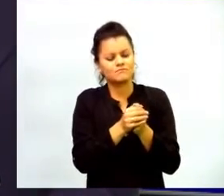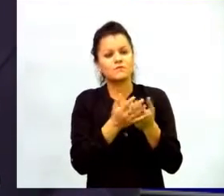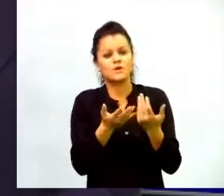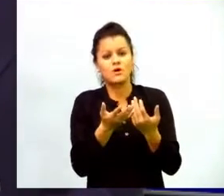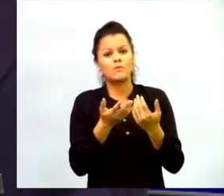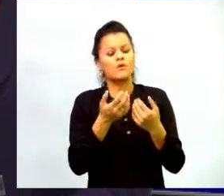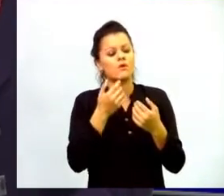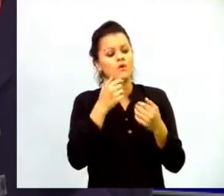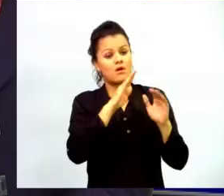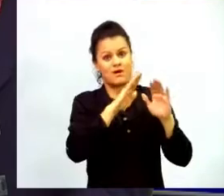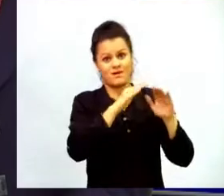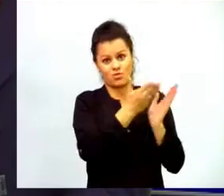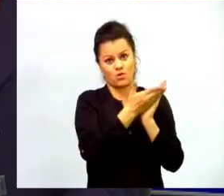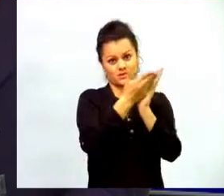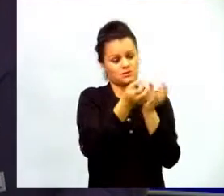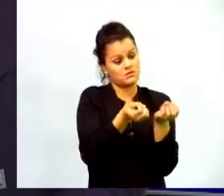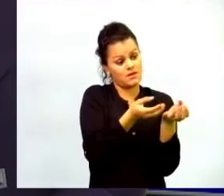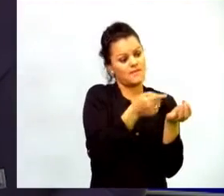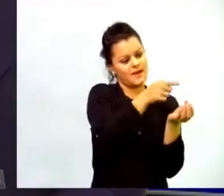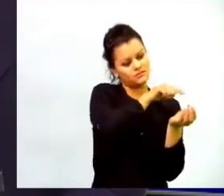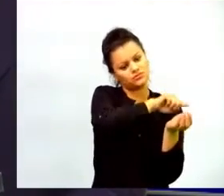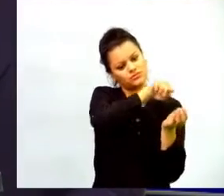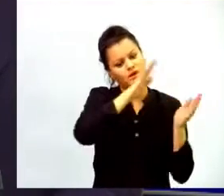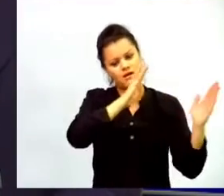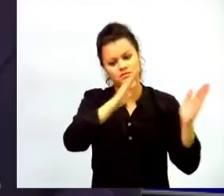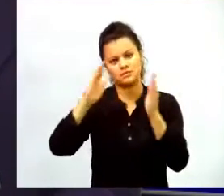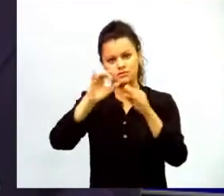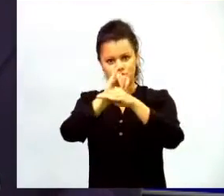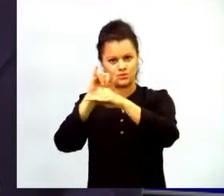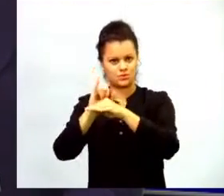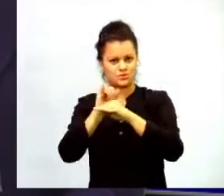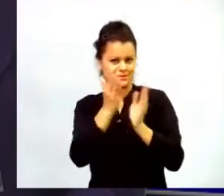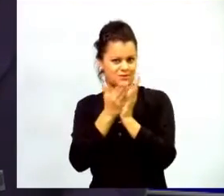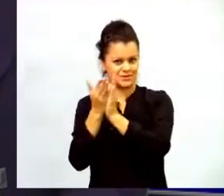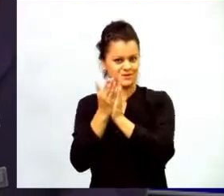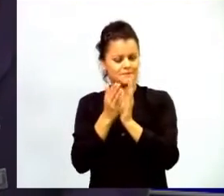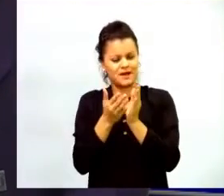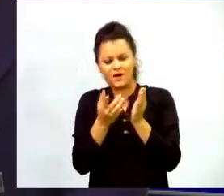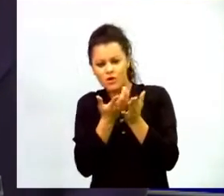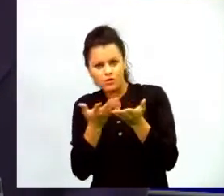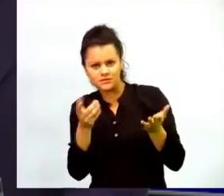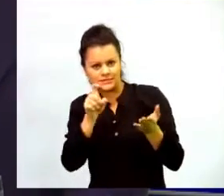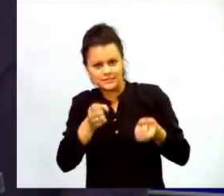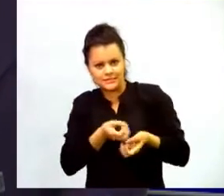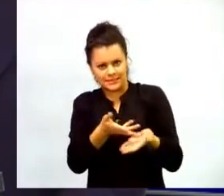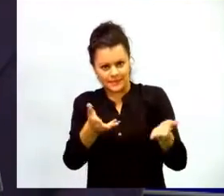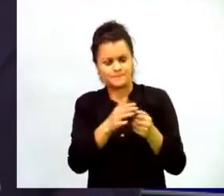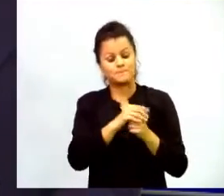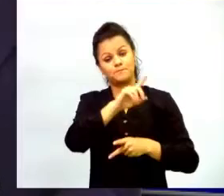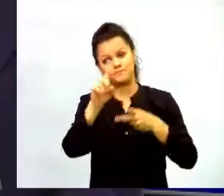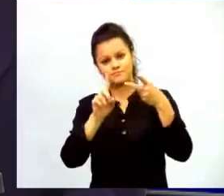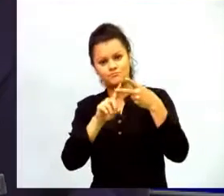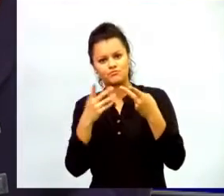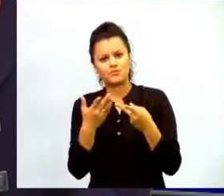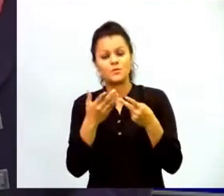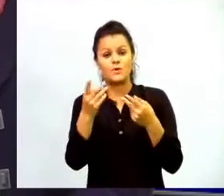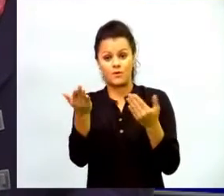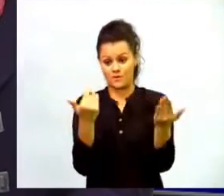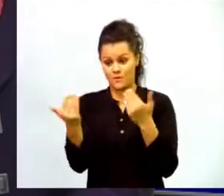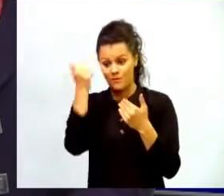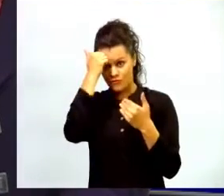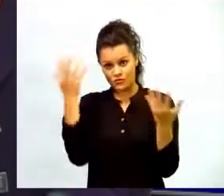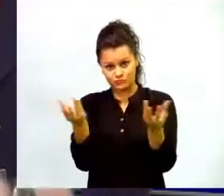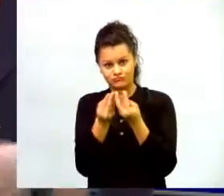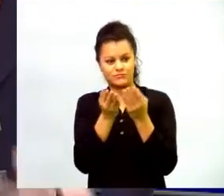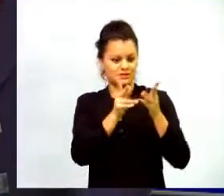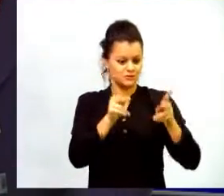condiciones que se necesitan? En segundo lugar, trabajar con el desarrollo de las capacidades en los directivos, en los docentes, en los